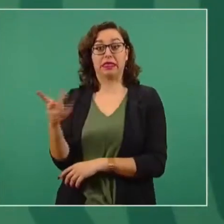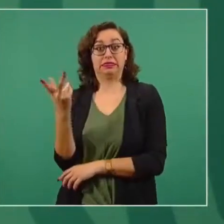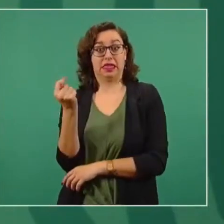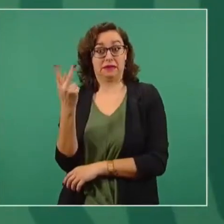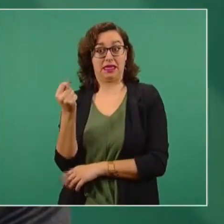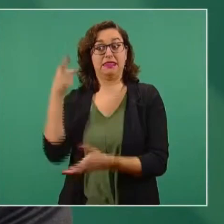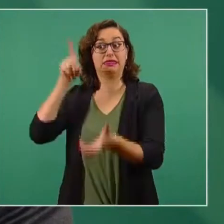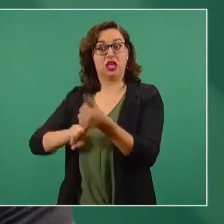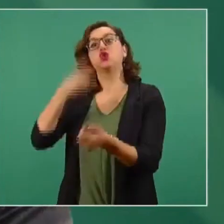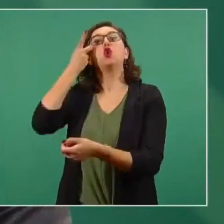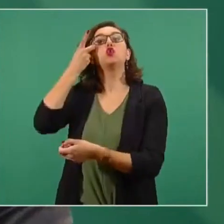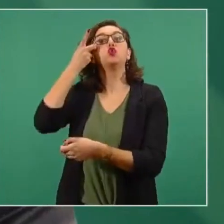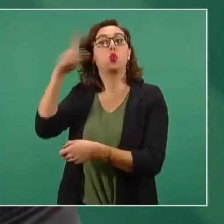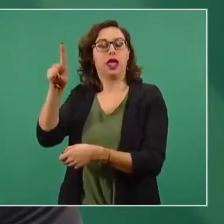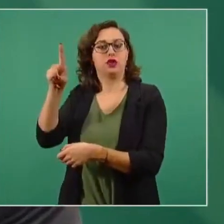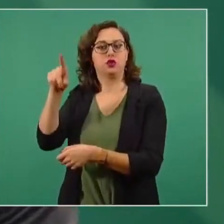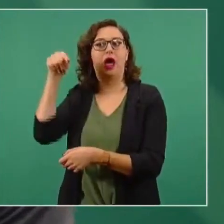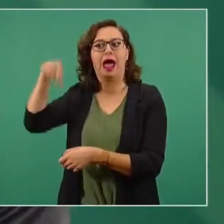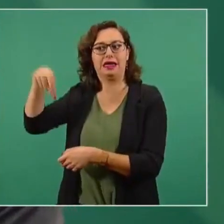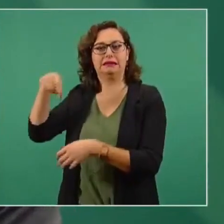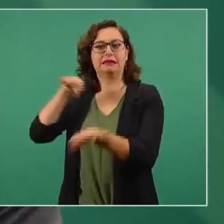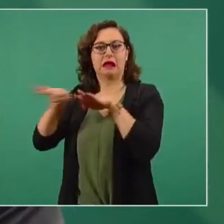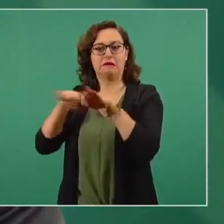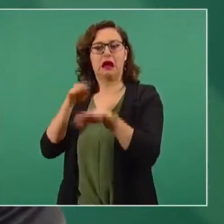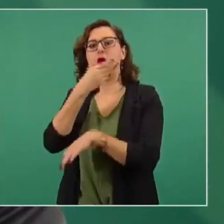tiene un contrato, entre otros,